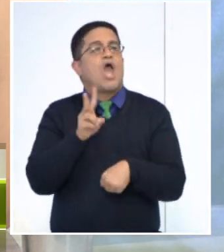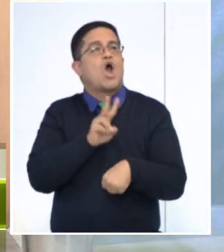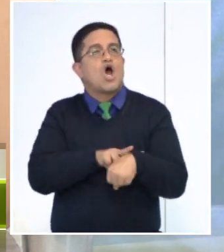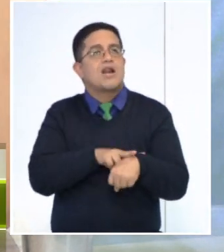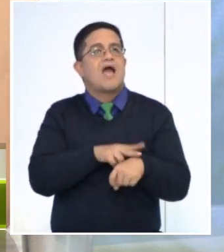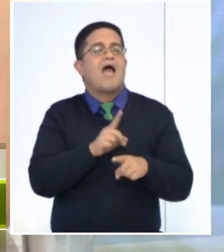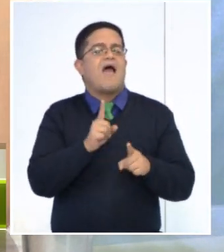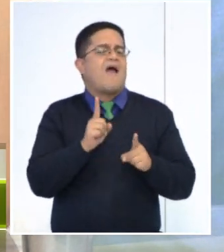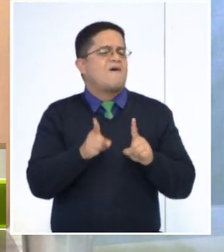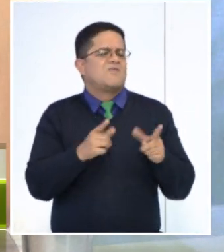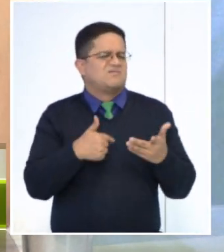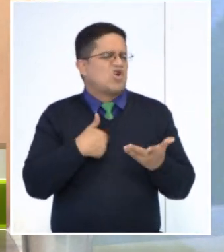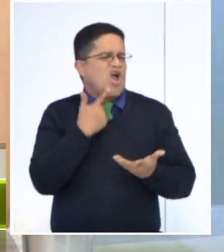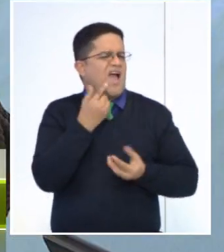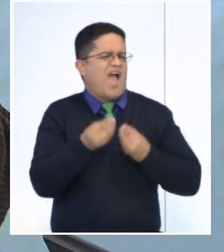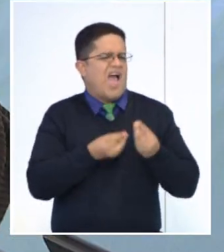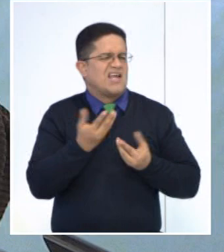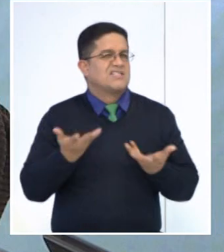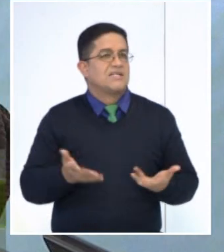solo quiere dormir.